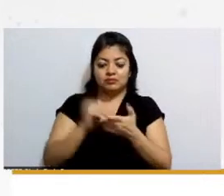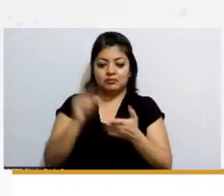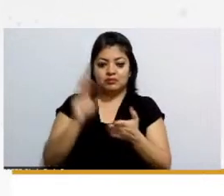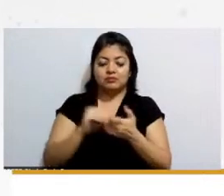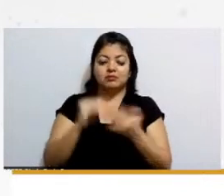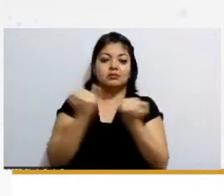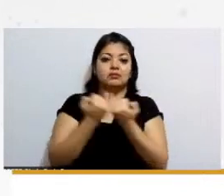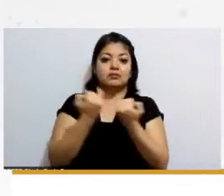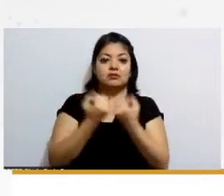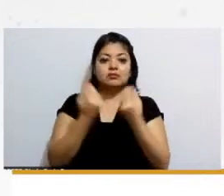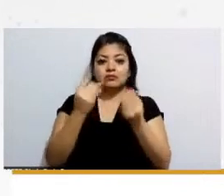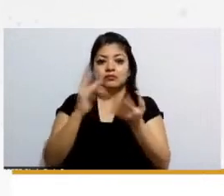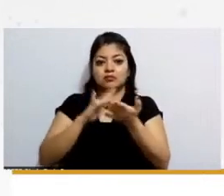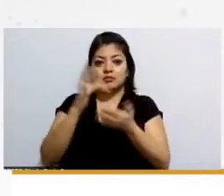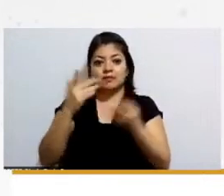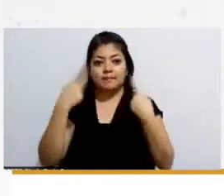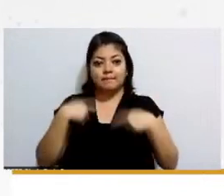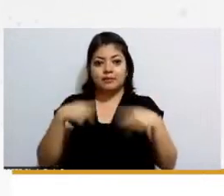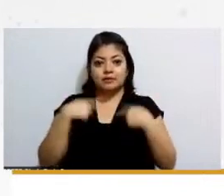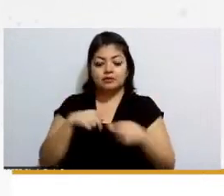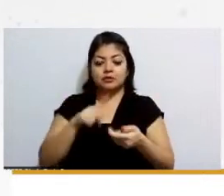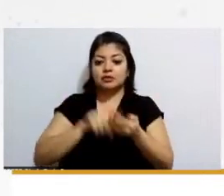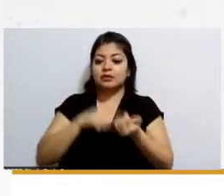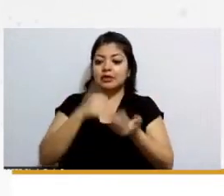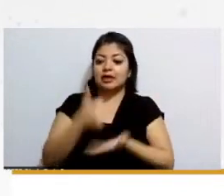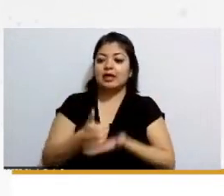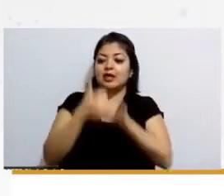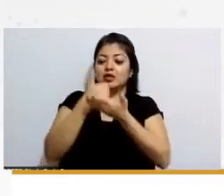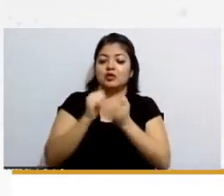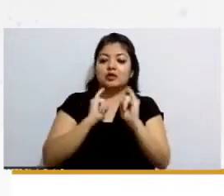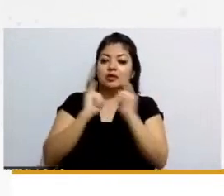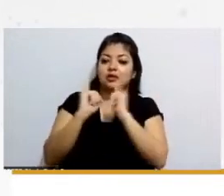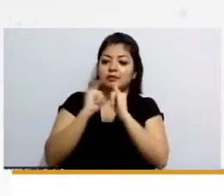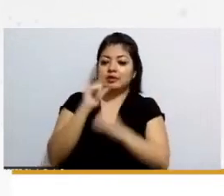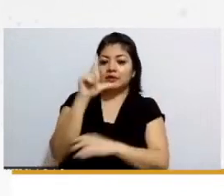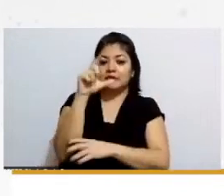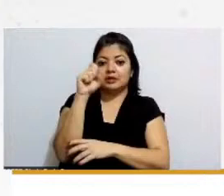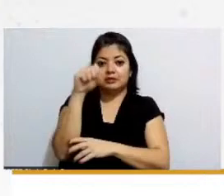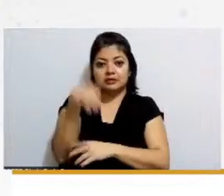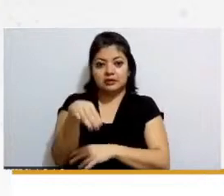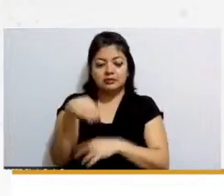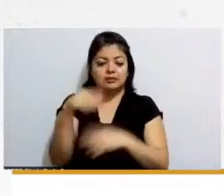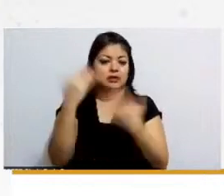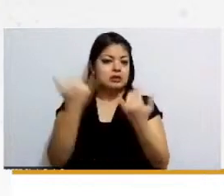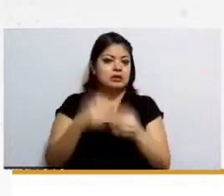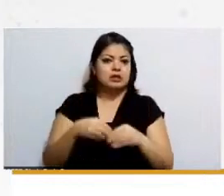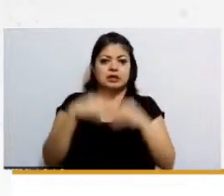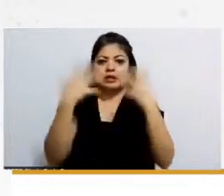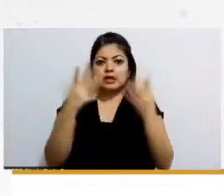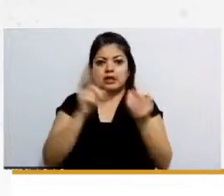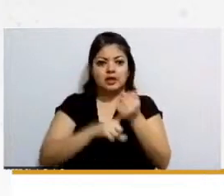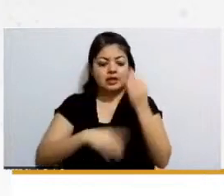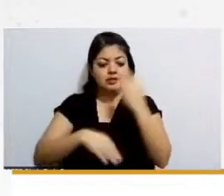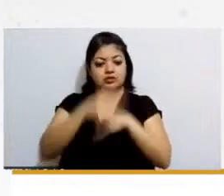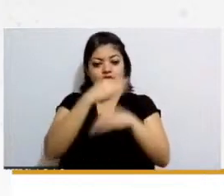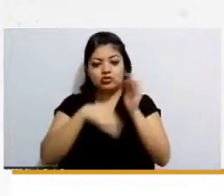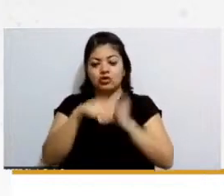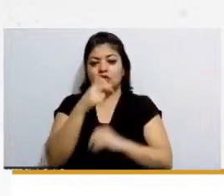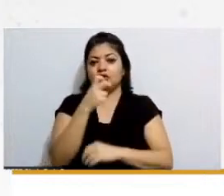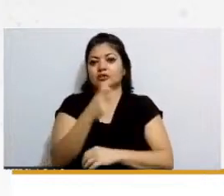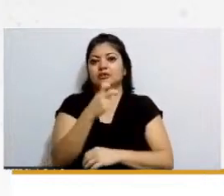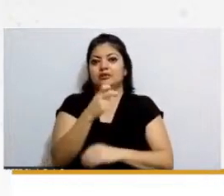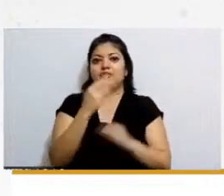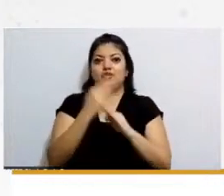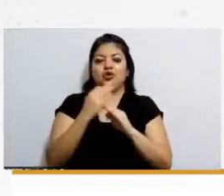muchísimas gracias a las personas que están haciendo la traducción al lenguaje de señas y por supuesto a quienes hacen esto posible o sea